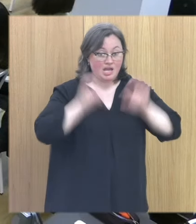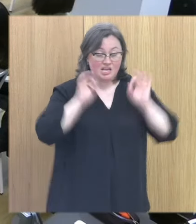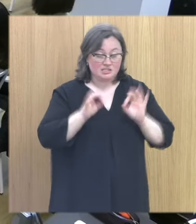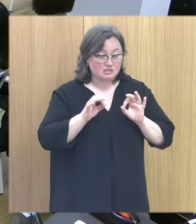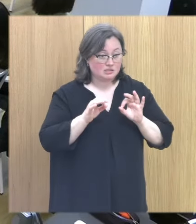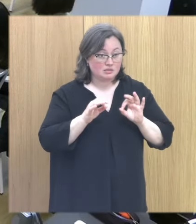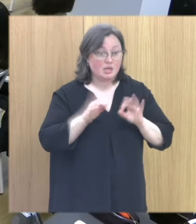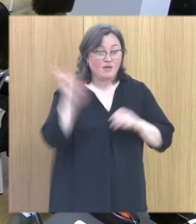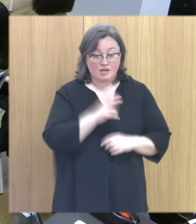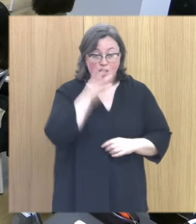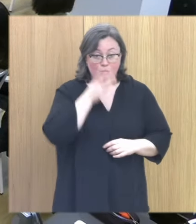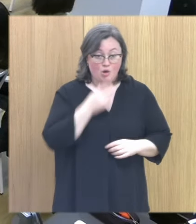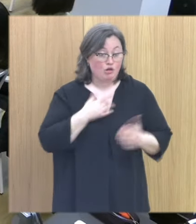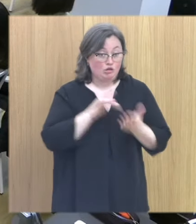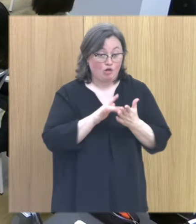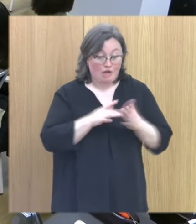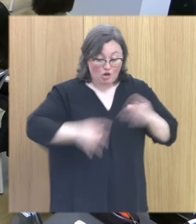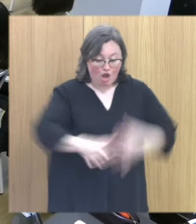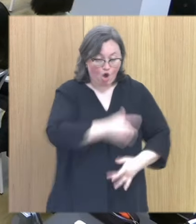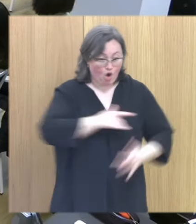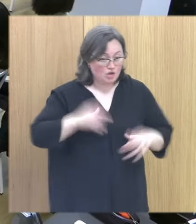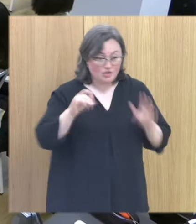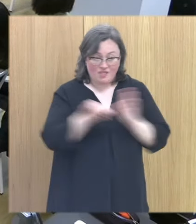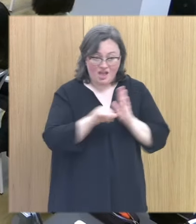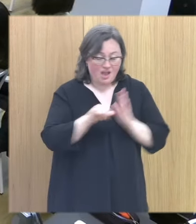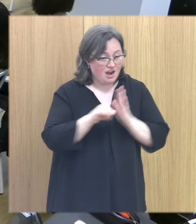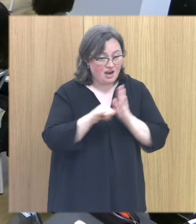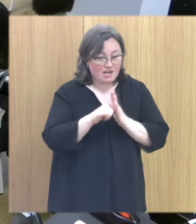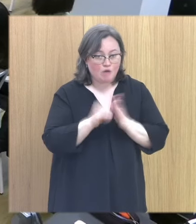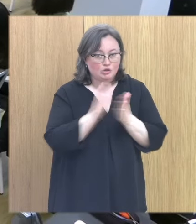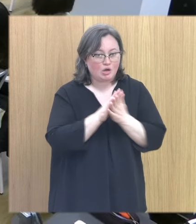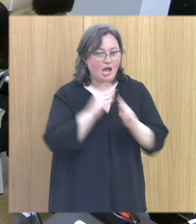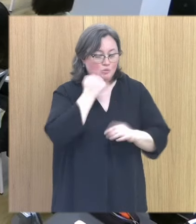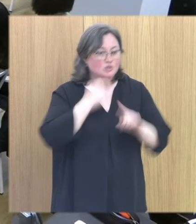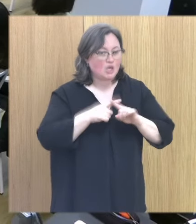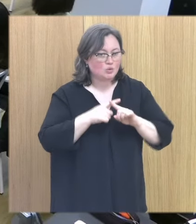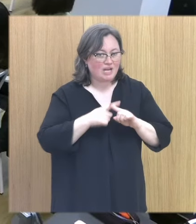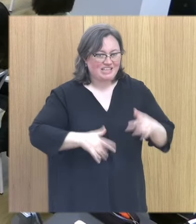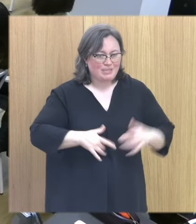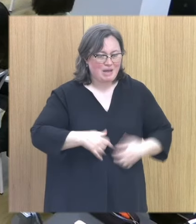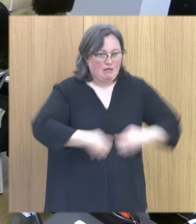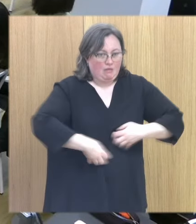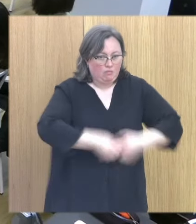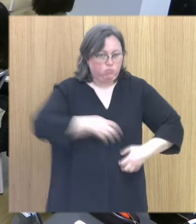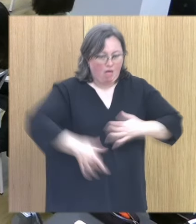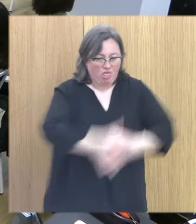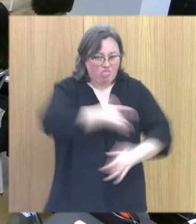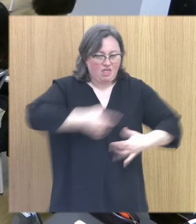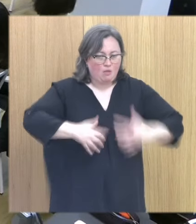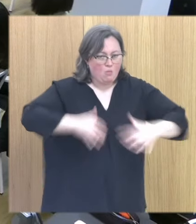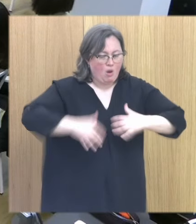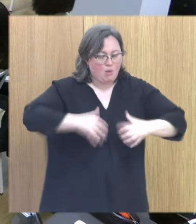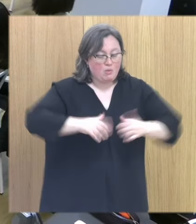relaciones por la proximidad y cuando uno es agredido sexualmente la tripa se le revuelve y genera una sensación de asco por eso el asco es una emoción